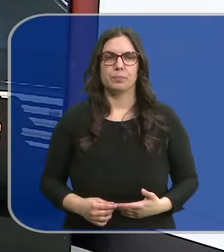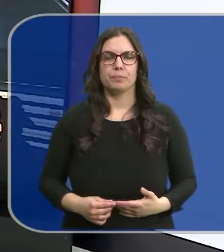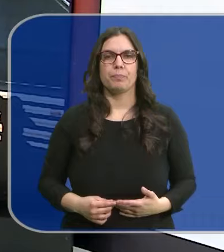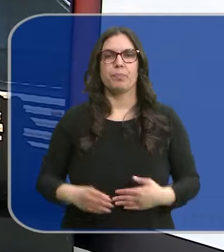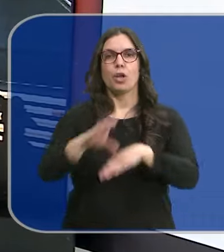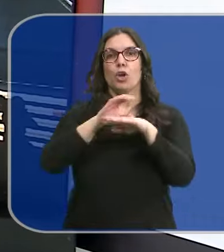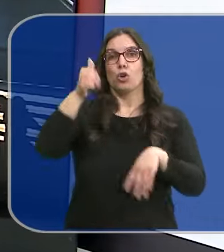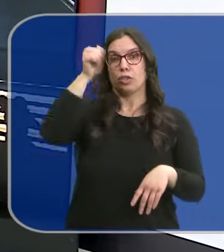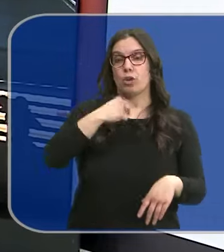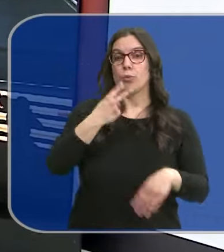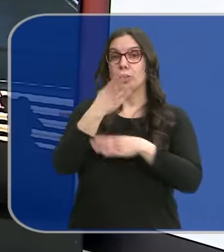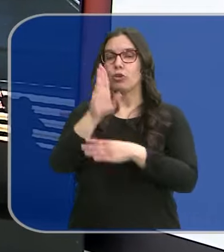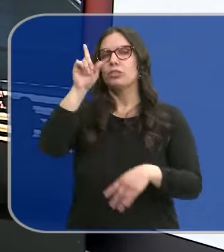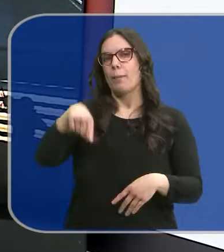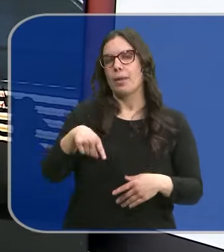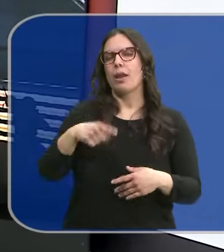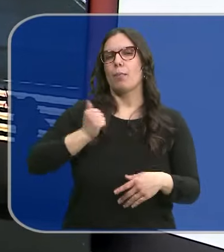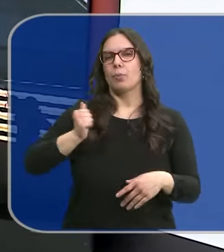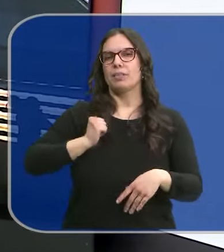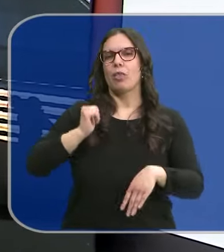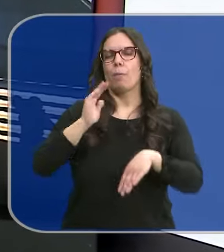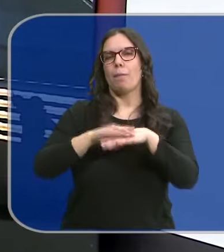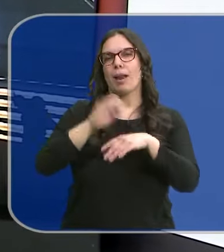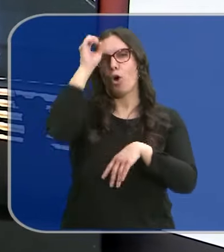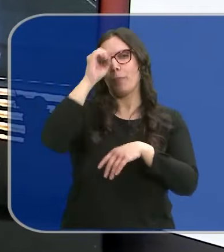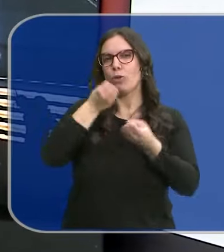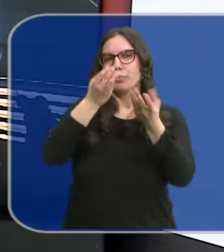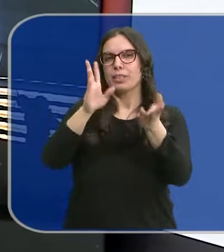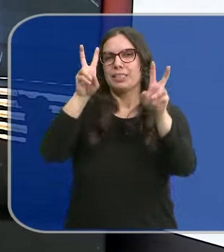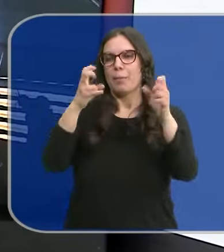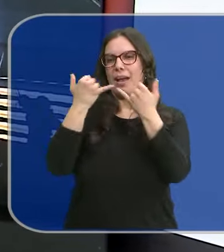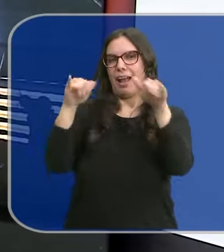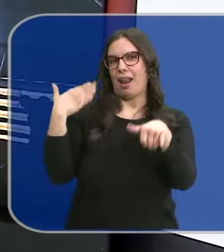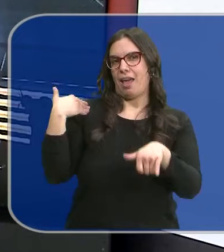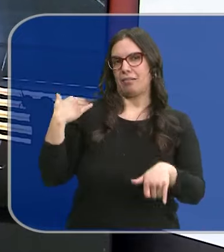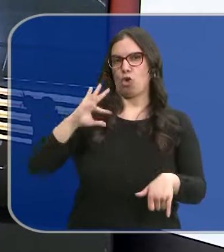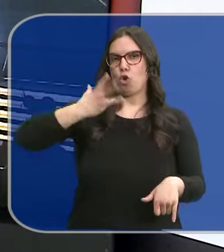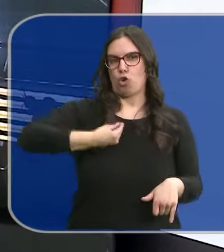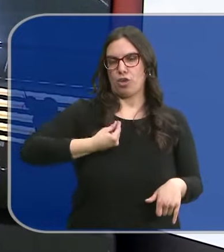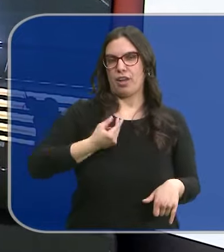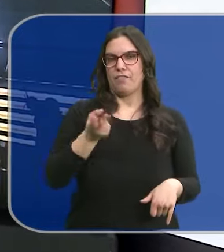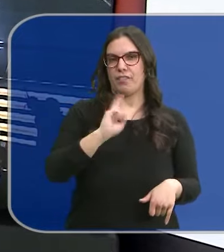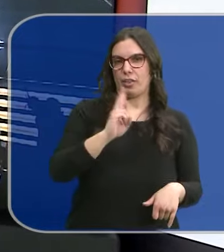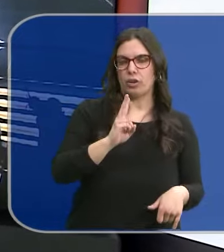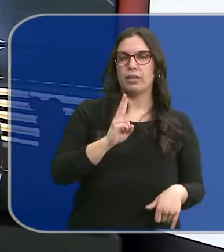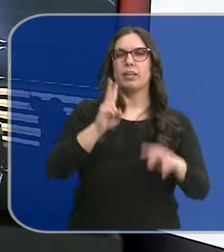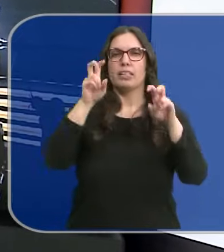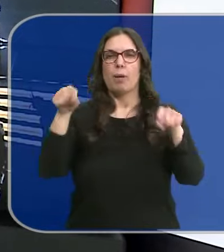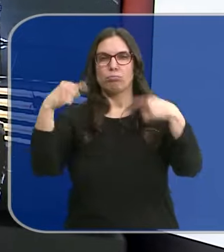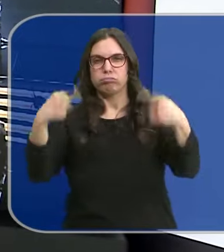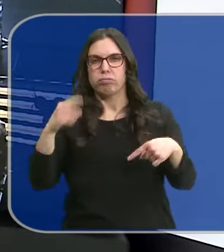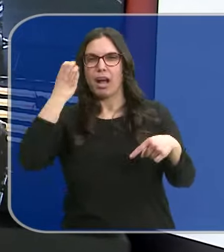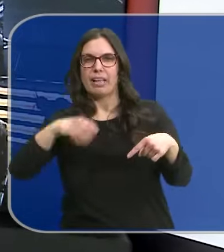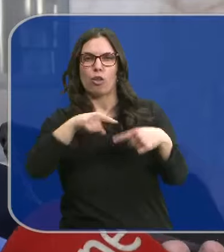El consejero y portavoz también ha aprovechado para valorar la celebración de los Goya en Valladolid, y se ha desmarcado de la polémica surgida entre Gallardo y Almodóvar.